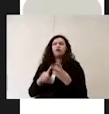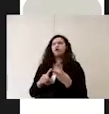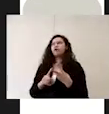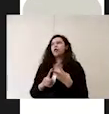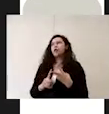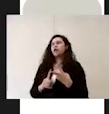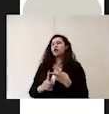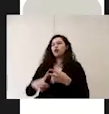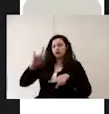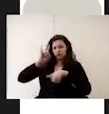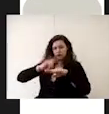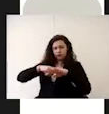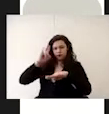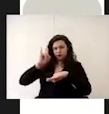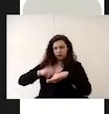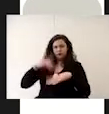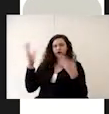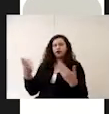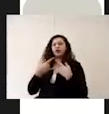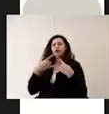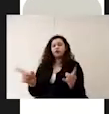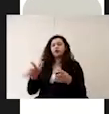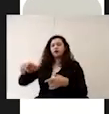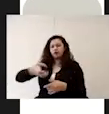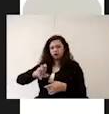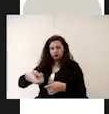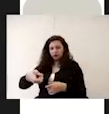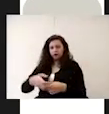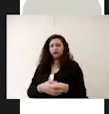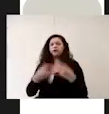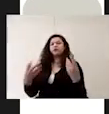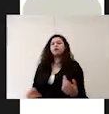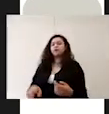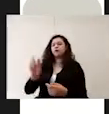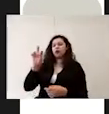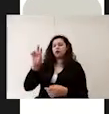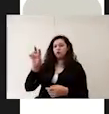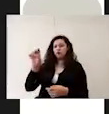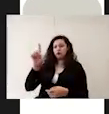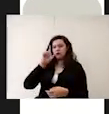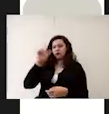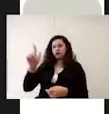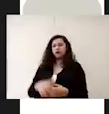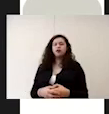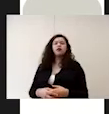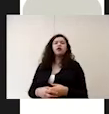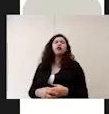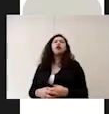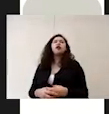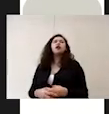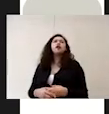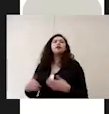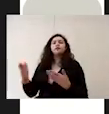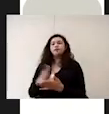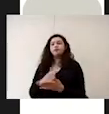inodoros las puertas las manijas los interruptores de luz y además se debe